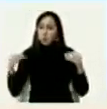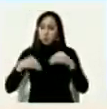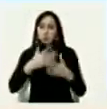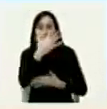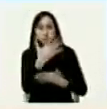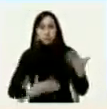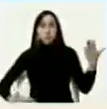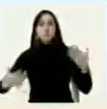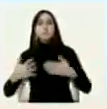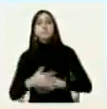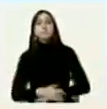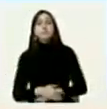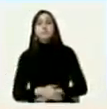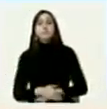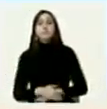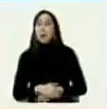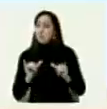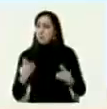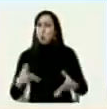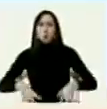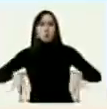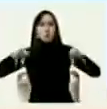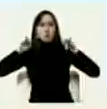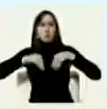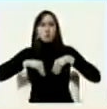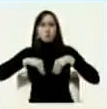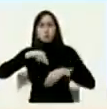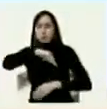y así las asumimos como tal